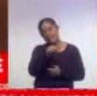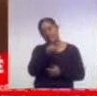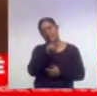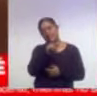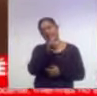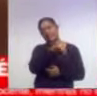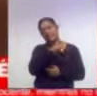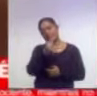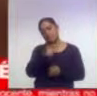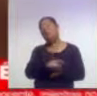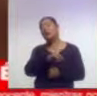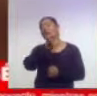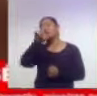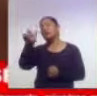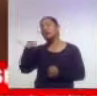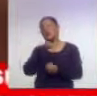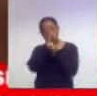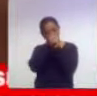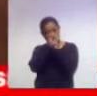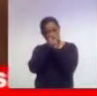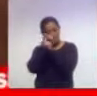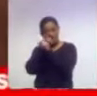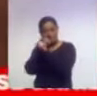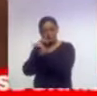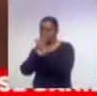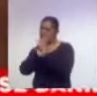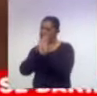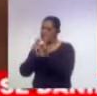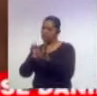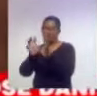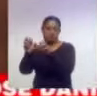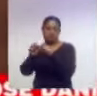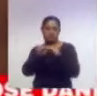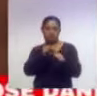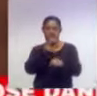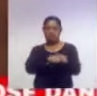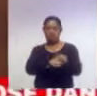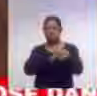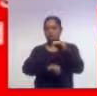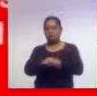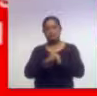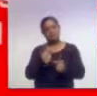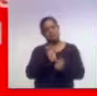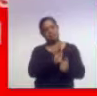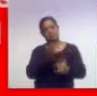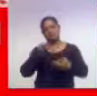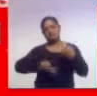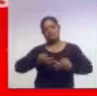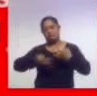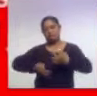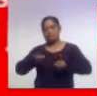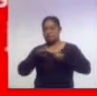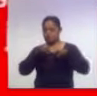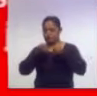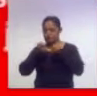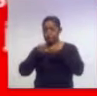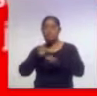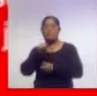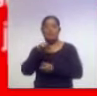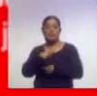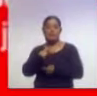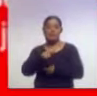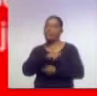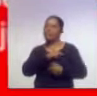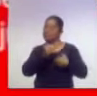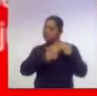Público y, luego de varios actos de investigación, fue judicializado y presentado ante el juez de control. De esta manera, durante la continuación de